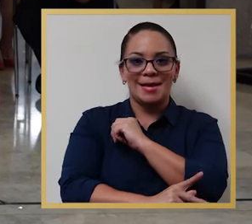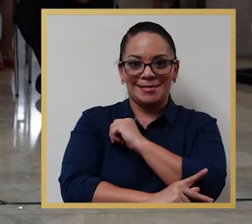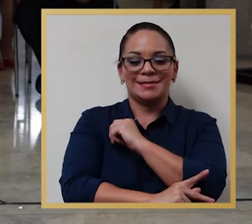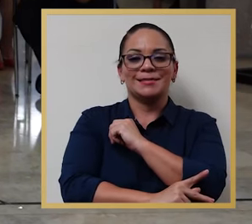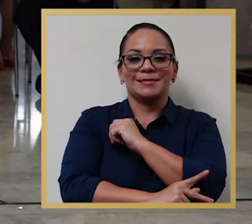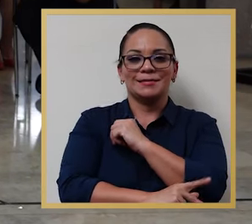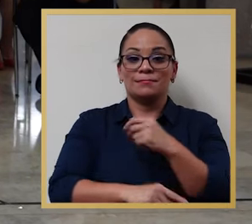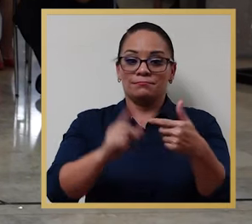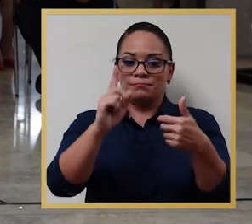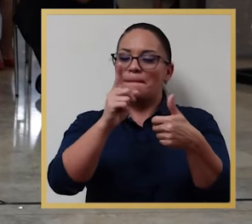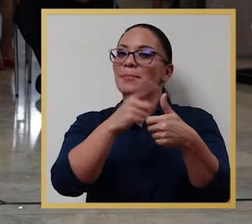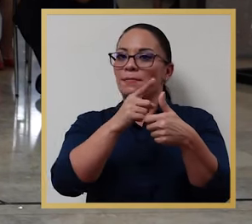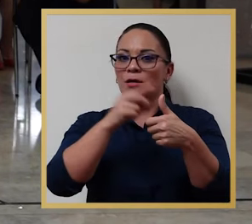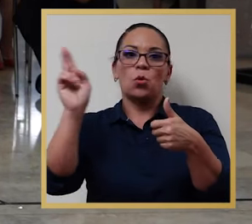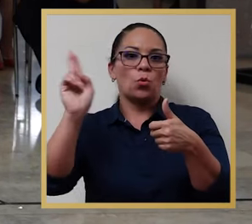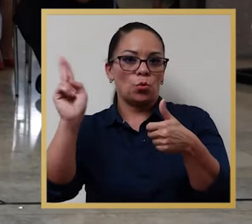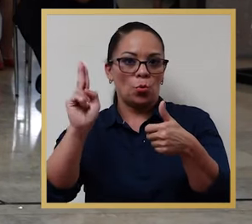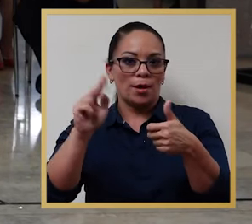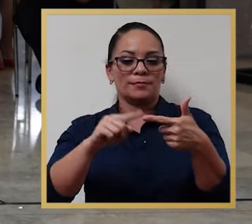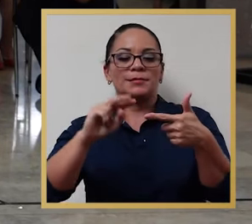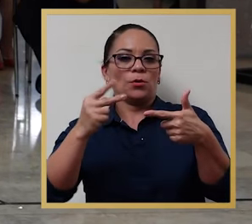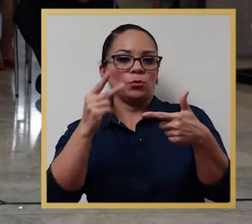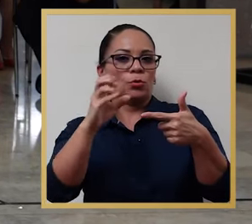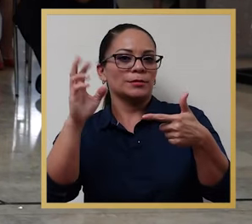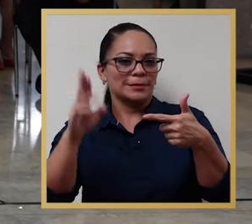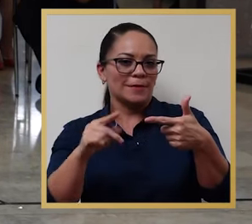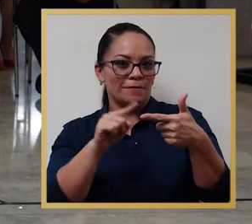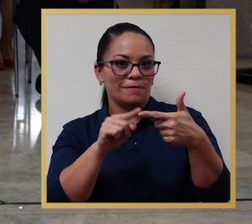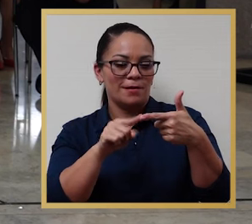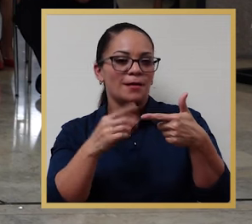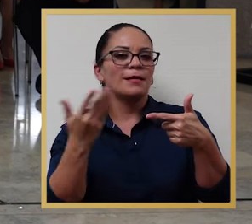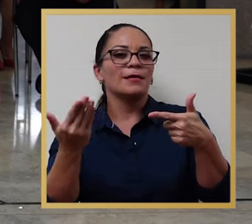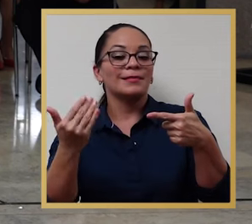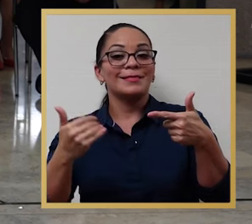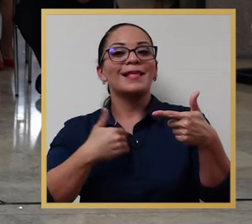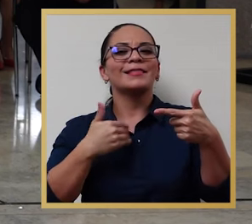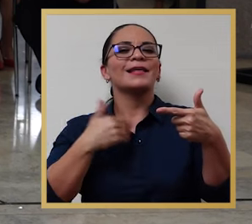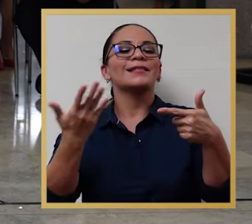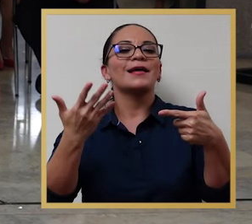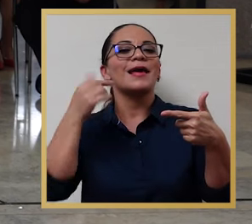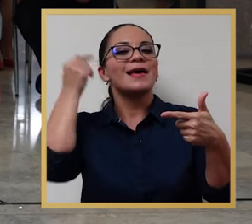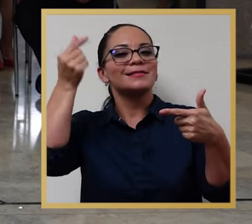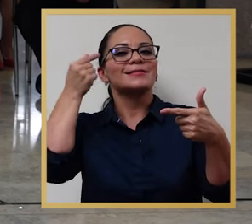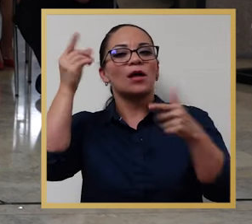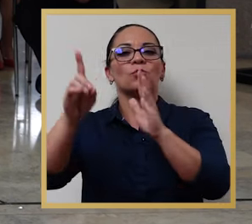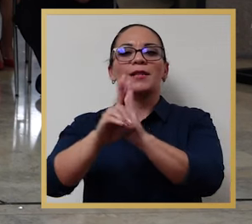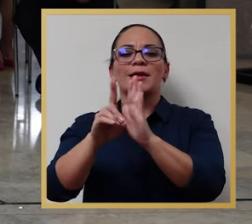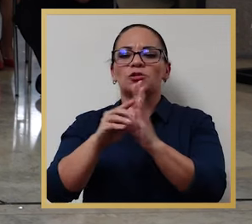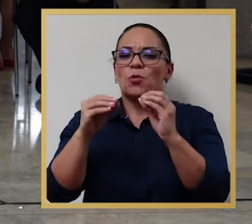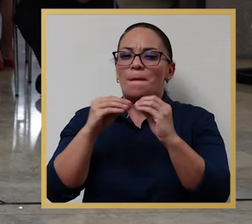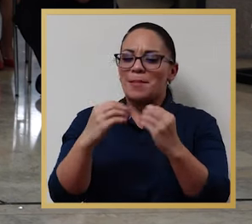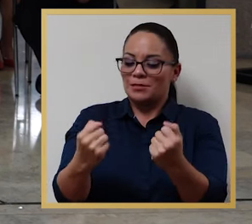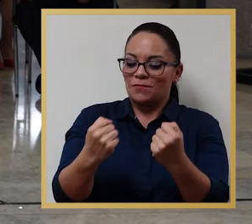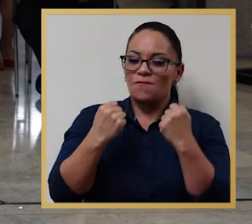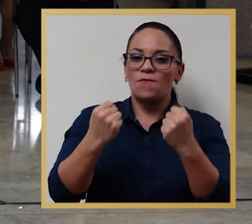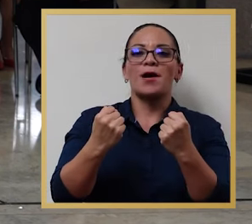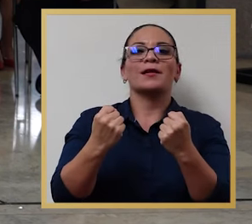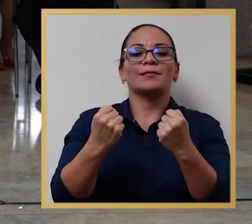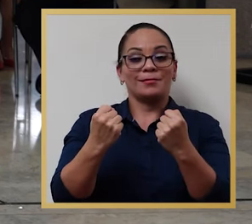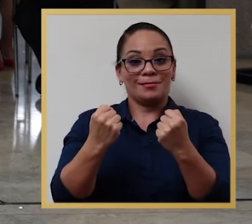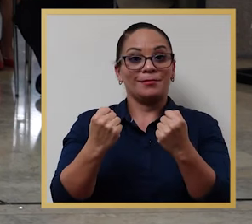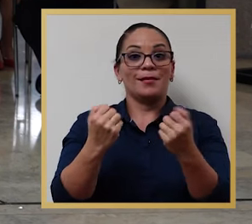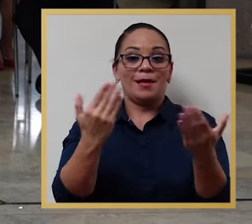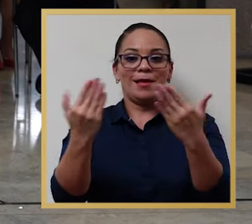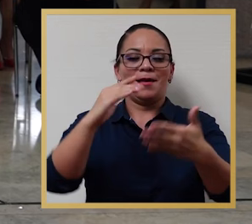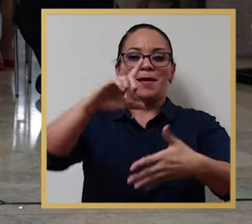segundo país luego de Uruguay y muy cerca de tener el Estado de Derecho más fuerte de América